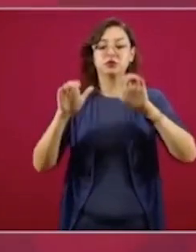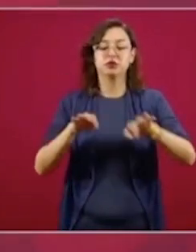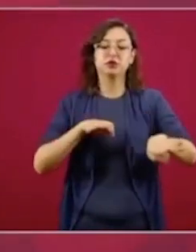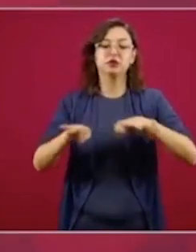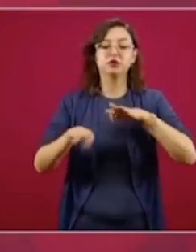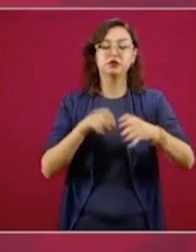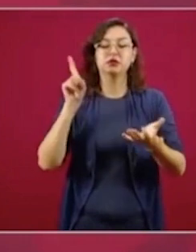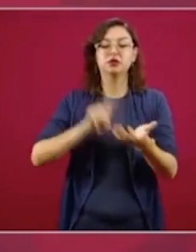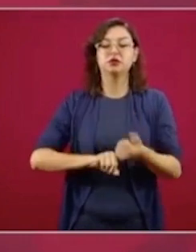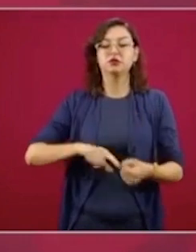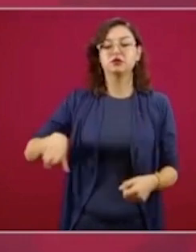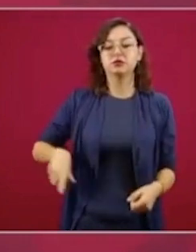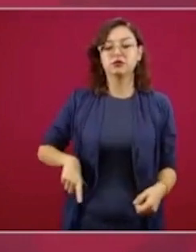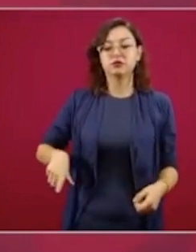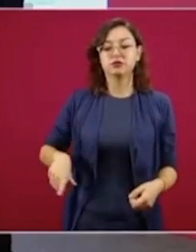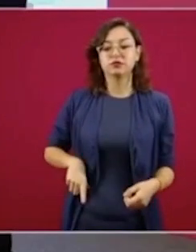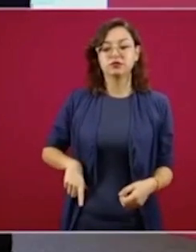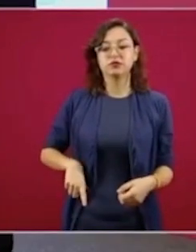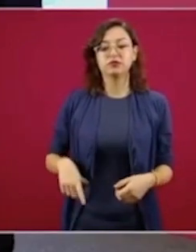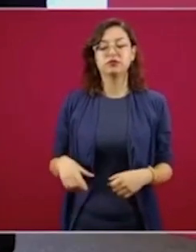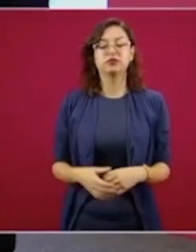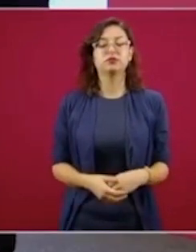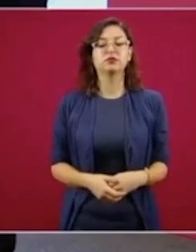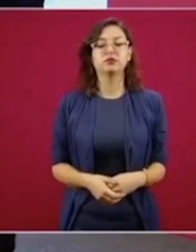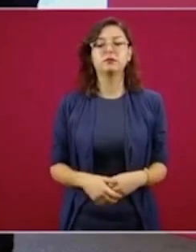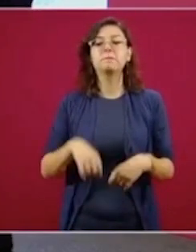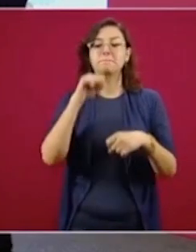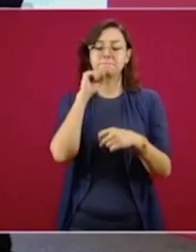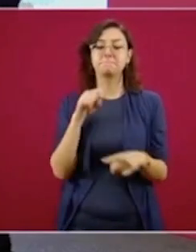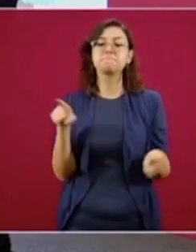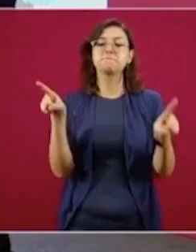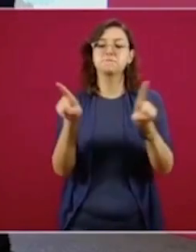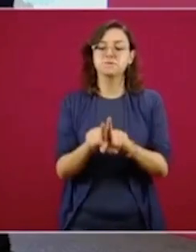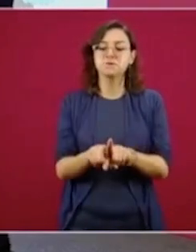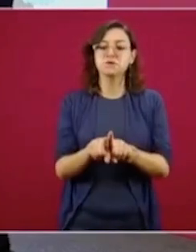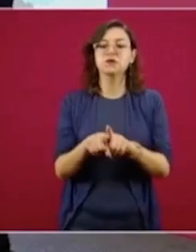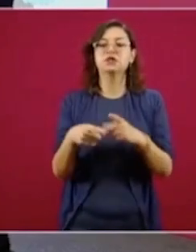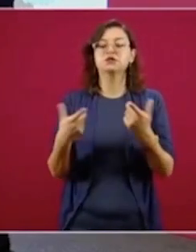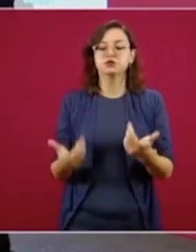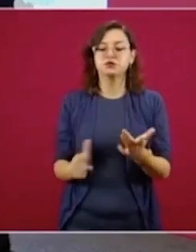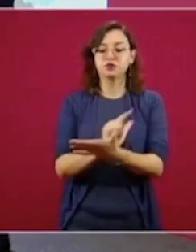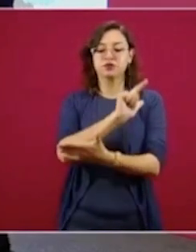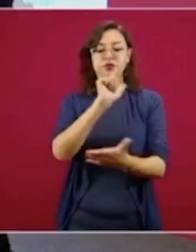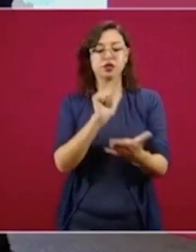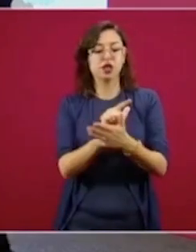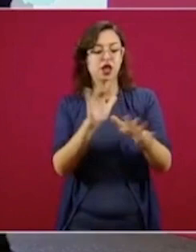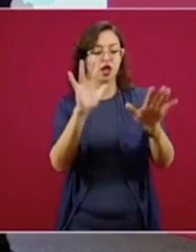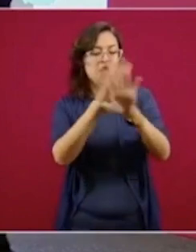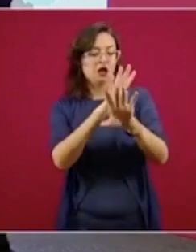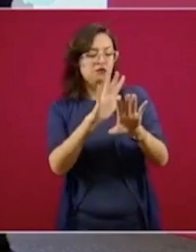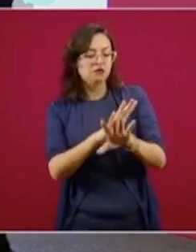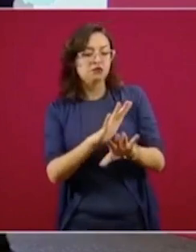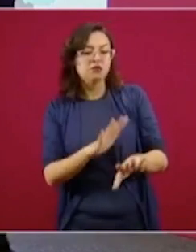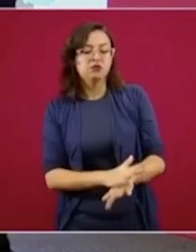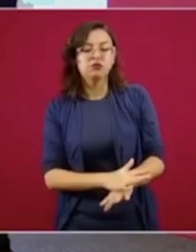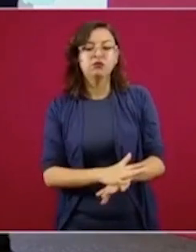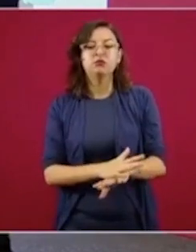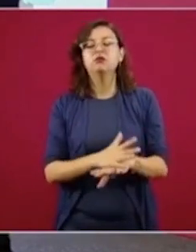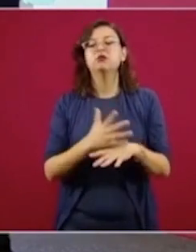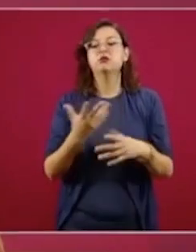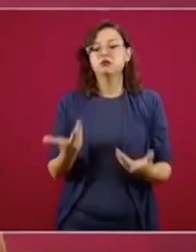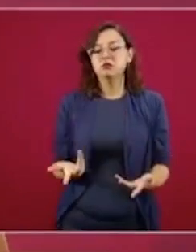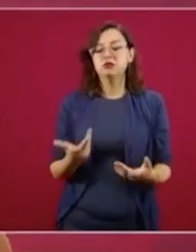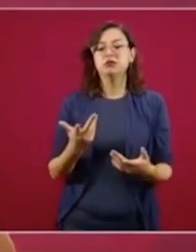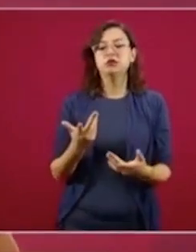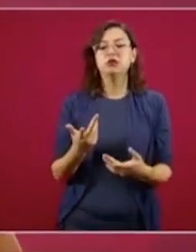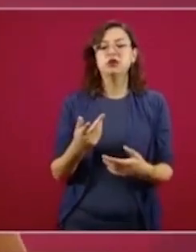del Estado. Asimismo, como parte de la implementación de la reforma, estamos consolidando de la mano de